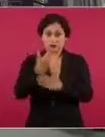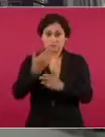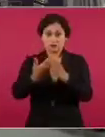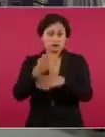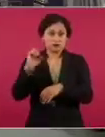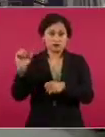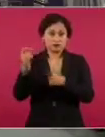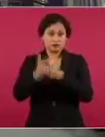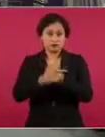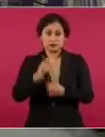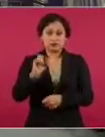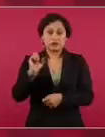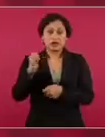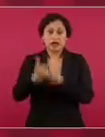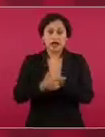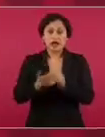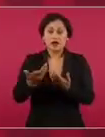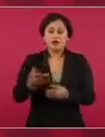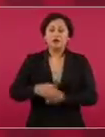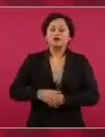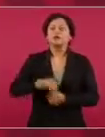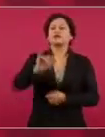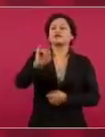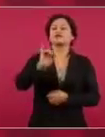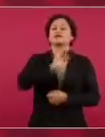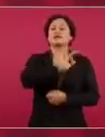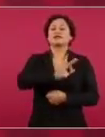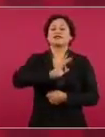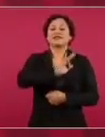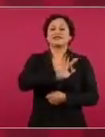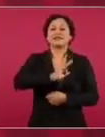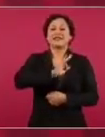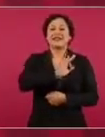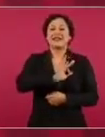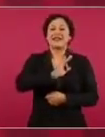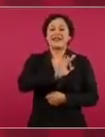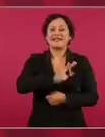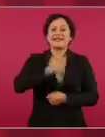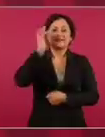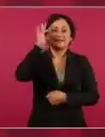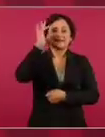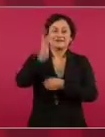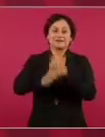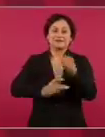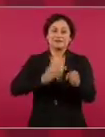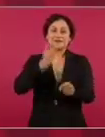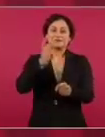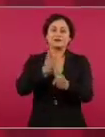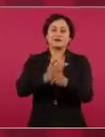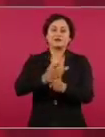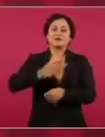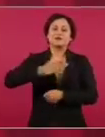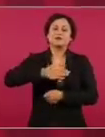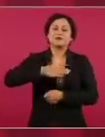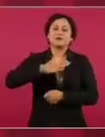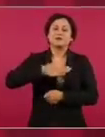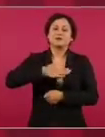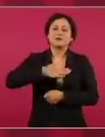Felicidades, porque cumpleaños mi hermano